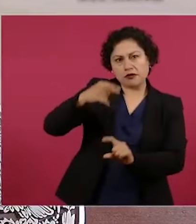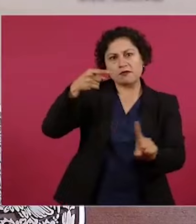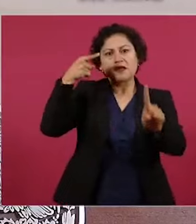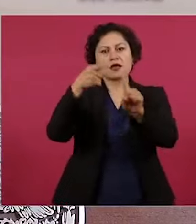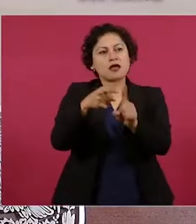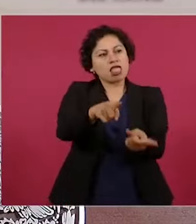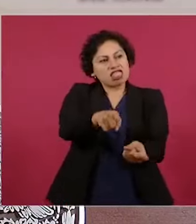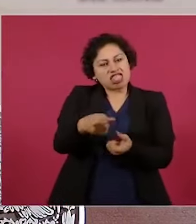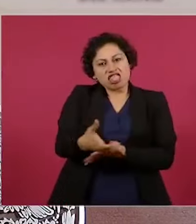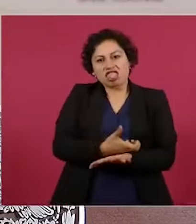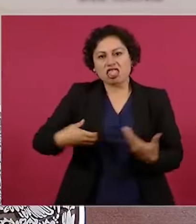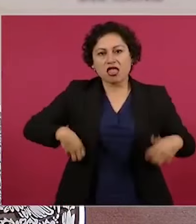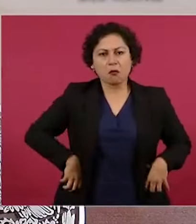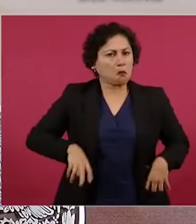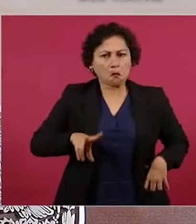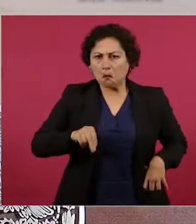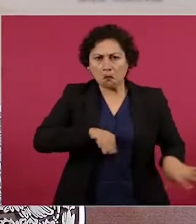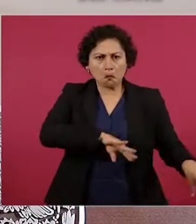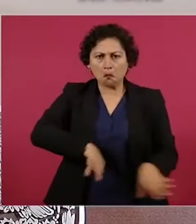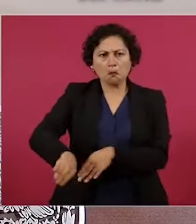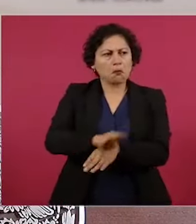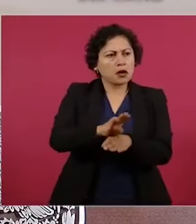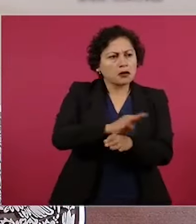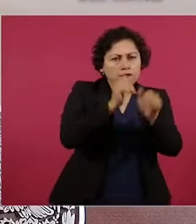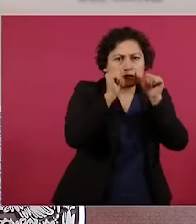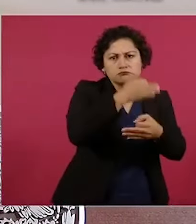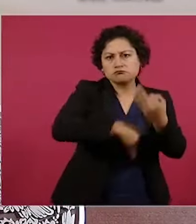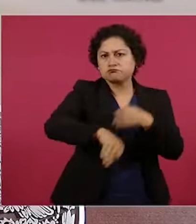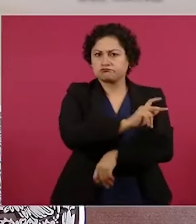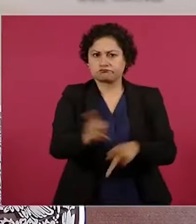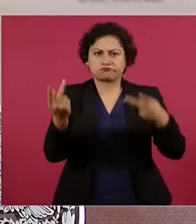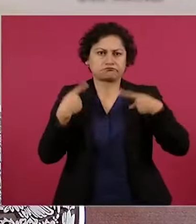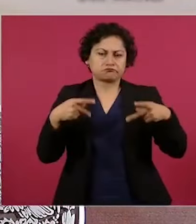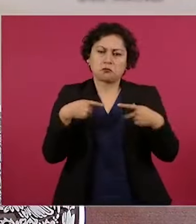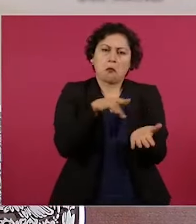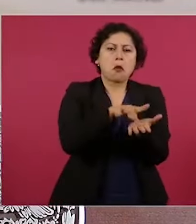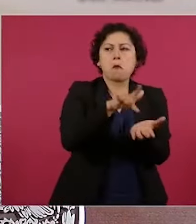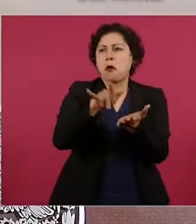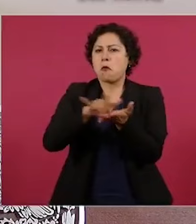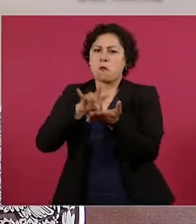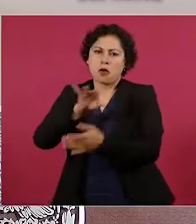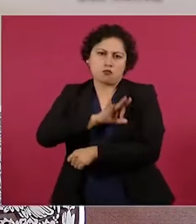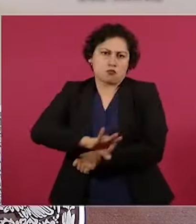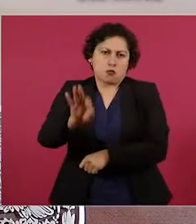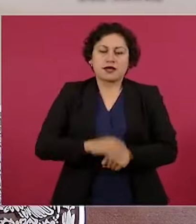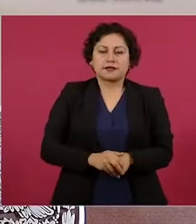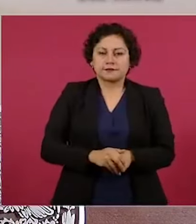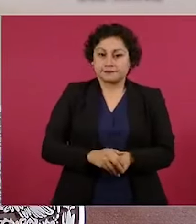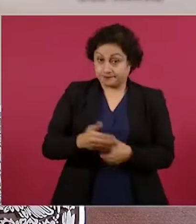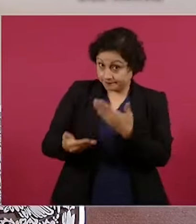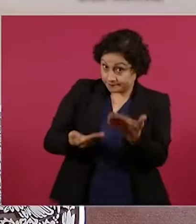lucro, busca darle vivienda a los trabajadores y generar un beneficio social con estas acciones. Con la propuesta se